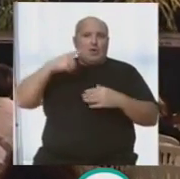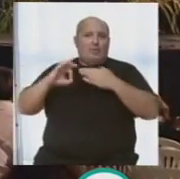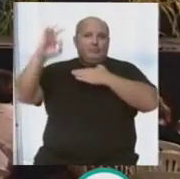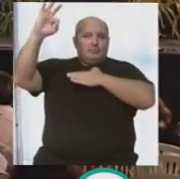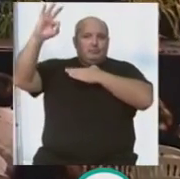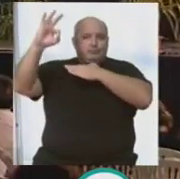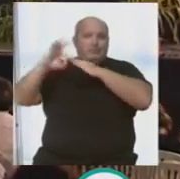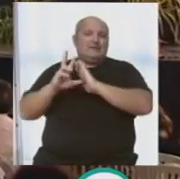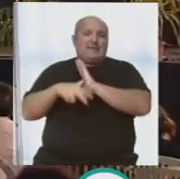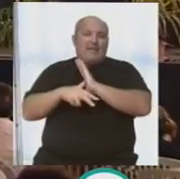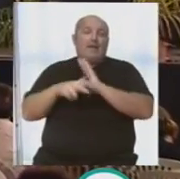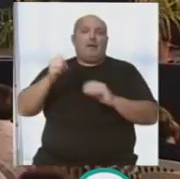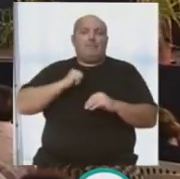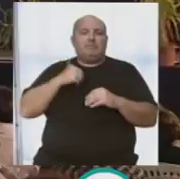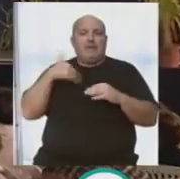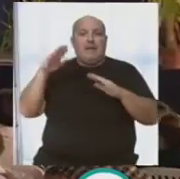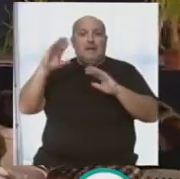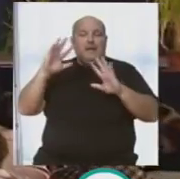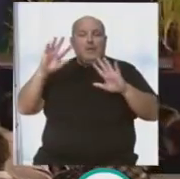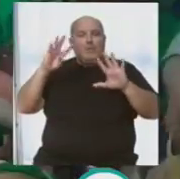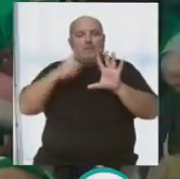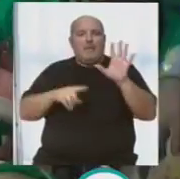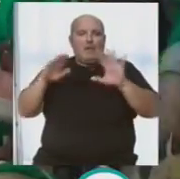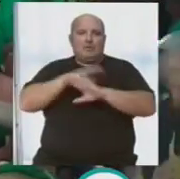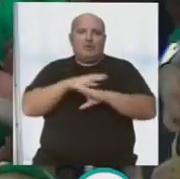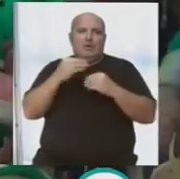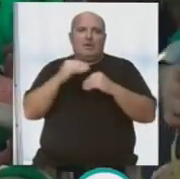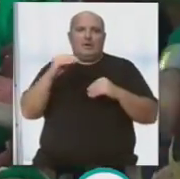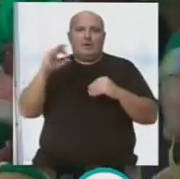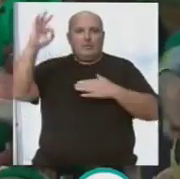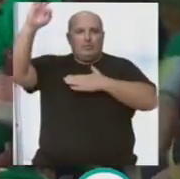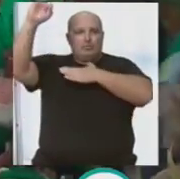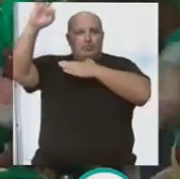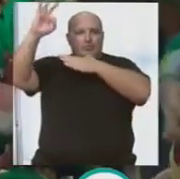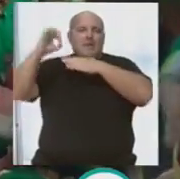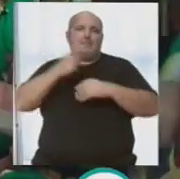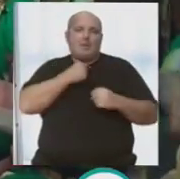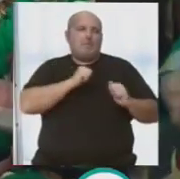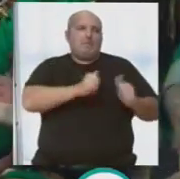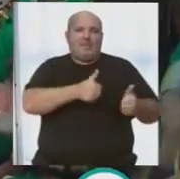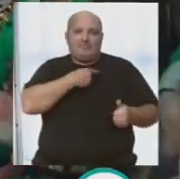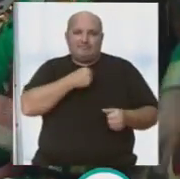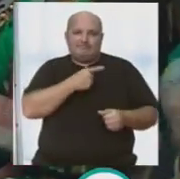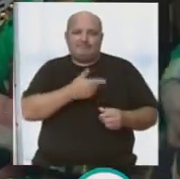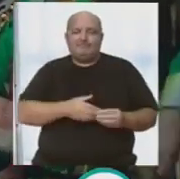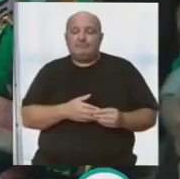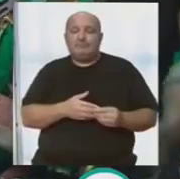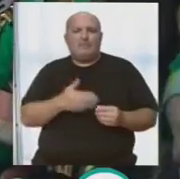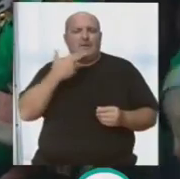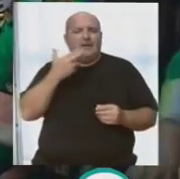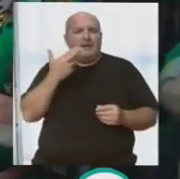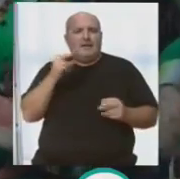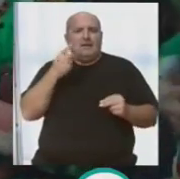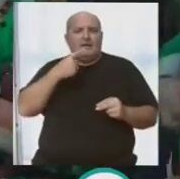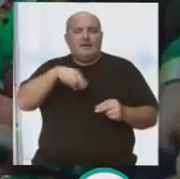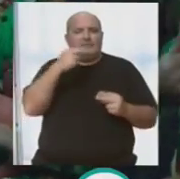queremos tampoco modestarlo. Y nos gusta ya empezar el espectáculo con la caída del sol, con la puesta del sol. Bueno, Miguel, para terminar, ¿qué les decimos